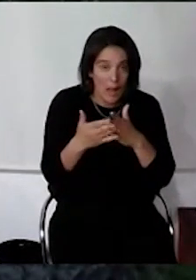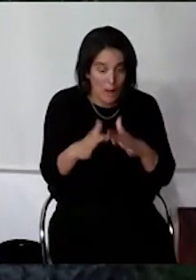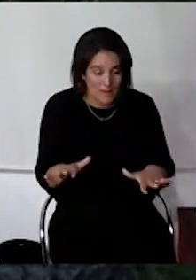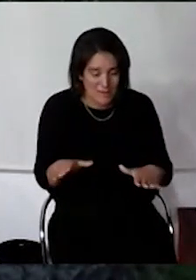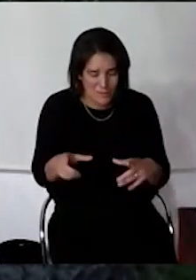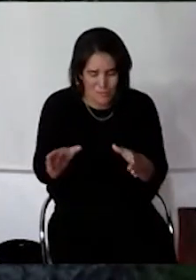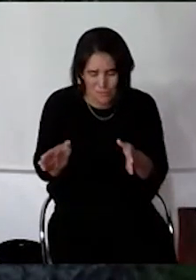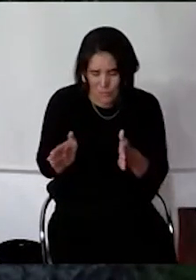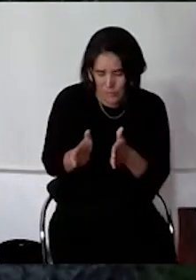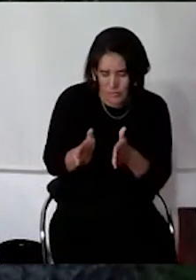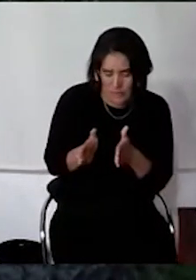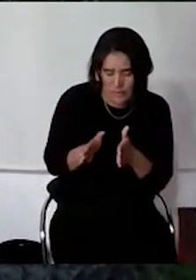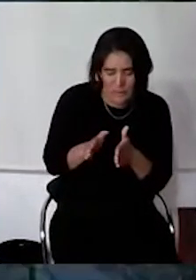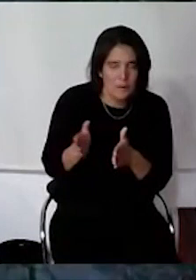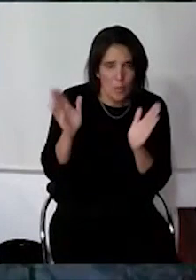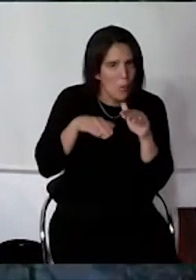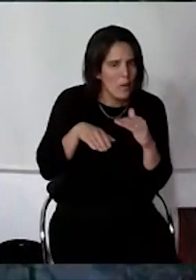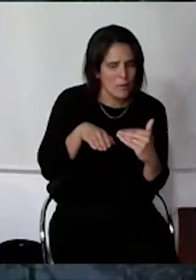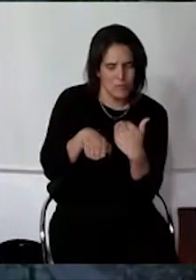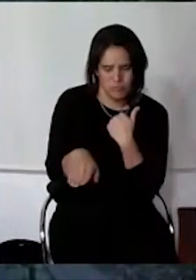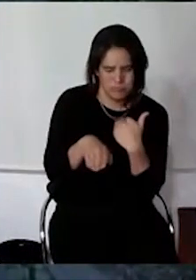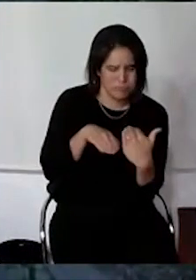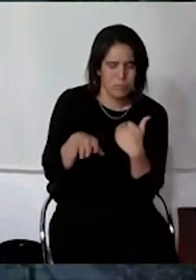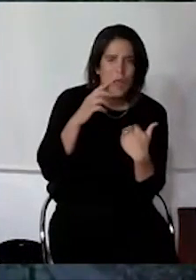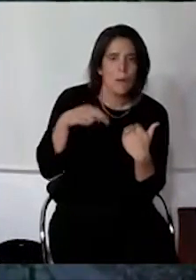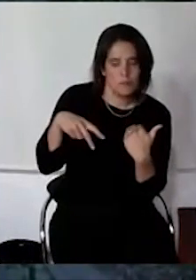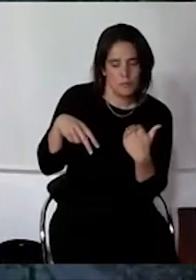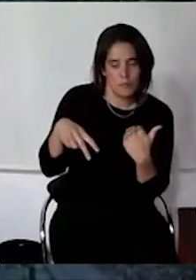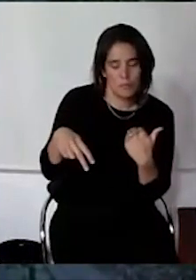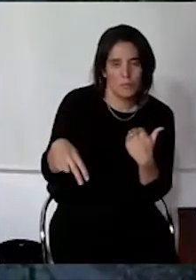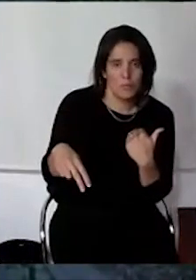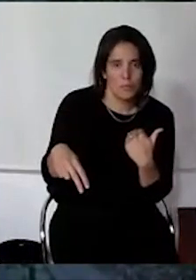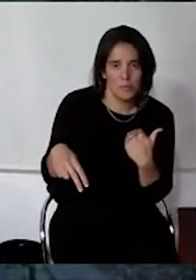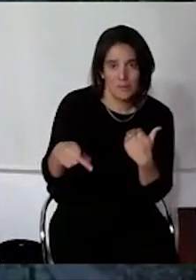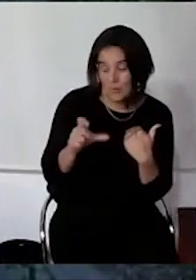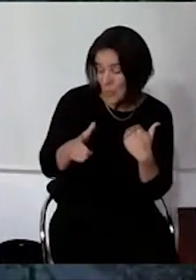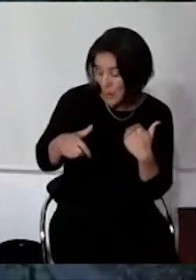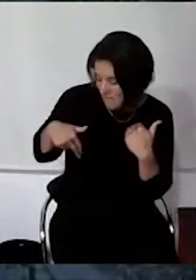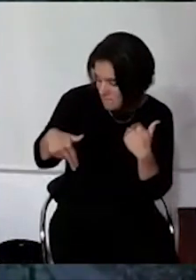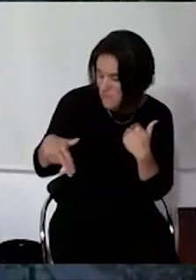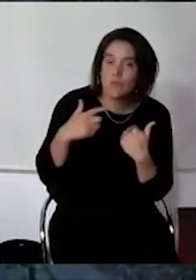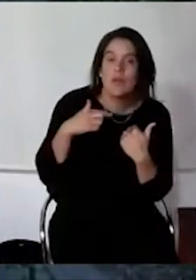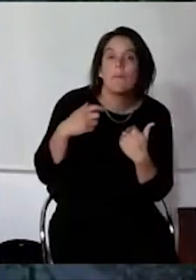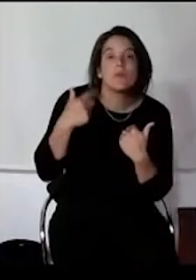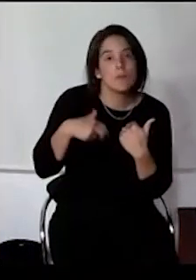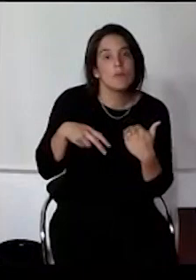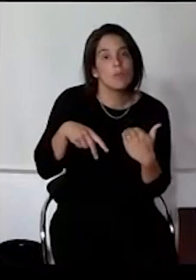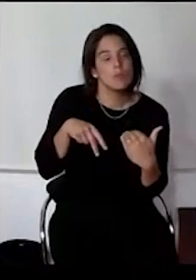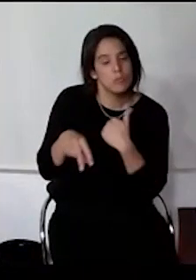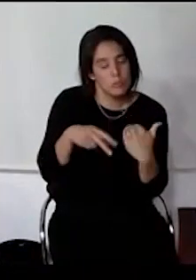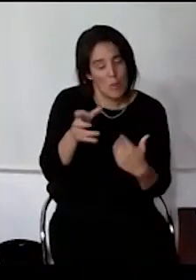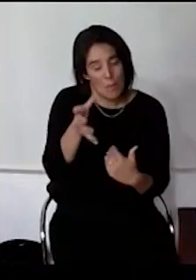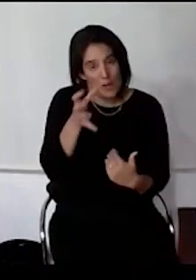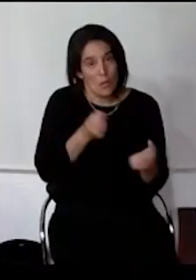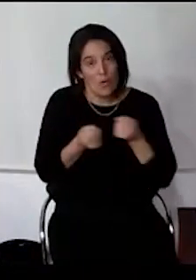angostas y los peatones tienen que ir por la calle, entonces es bastante